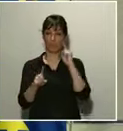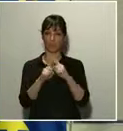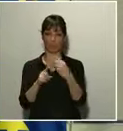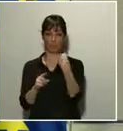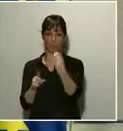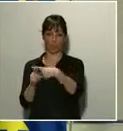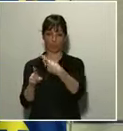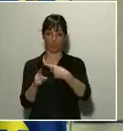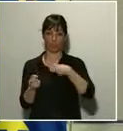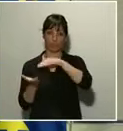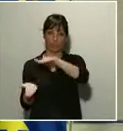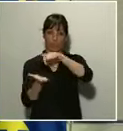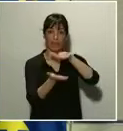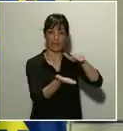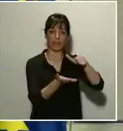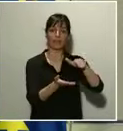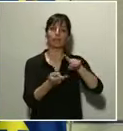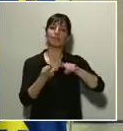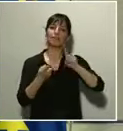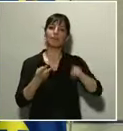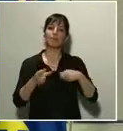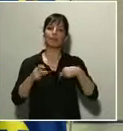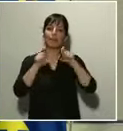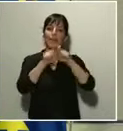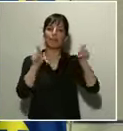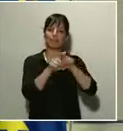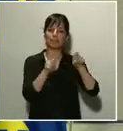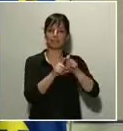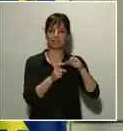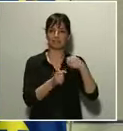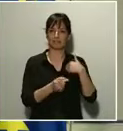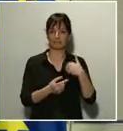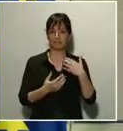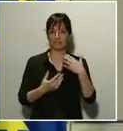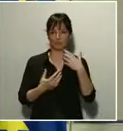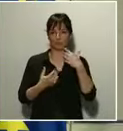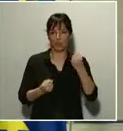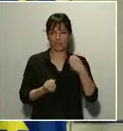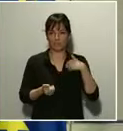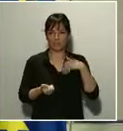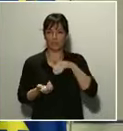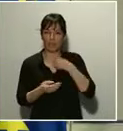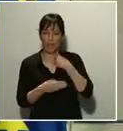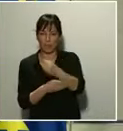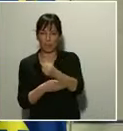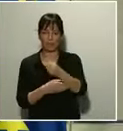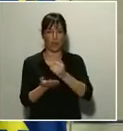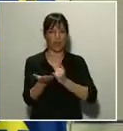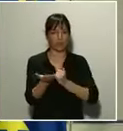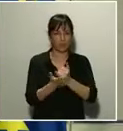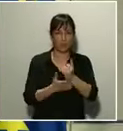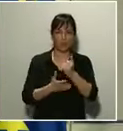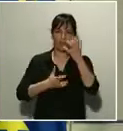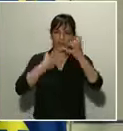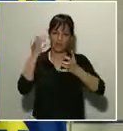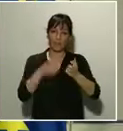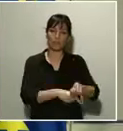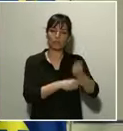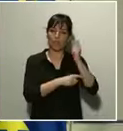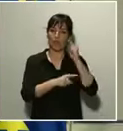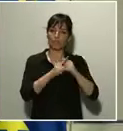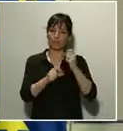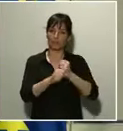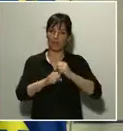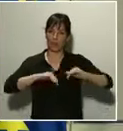y las empresas de suministros que prestan apoyo a agricultores y ganaderos, también a pescadores para llevar a cabo su trabajo. Me